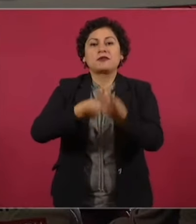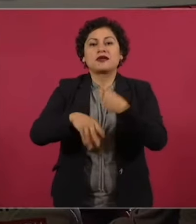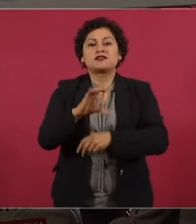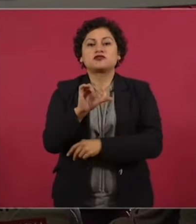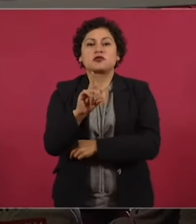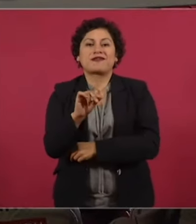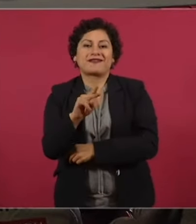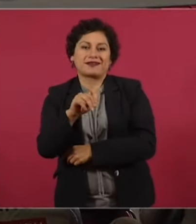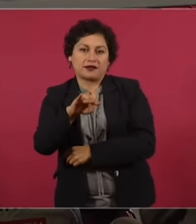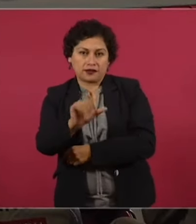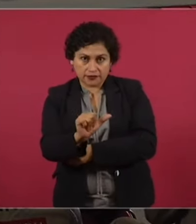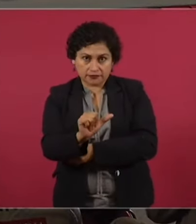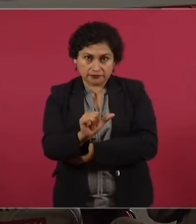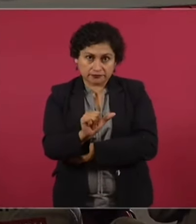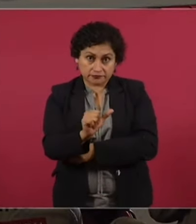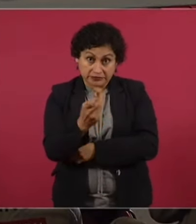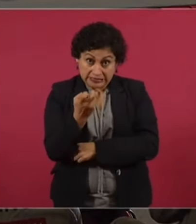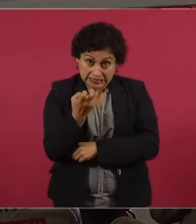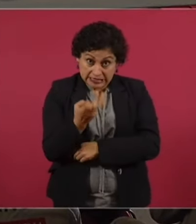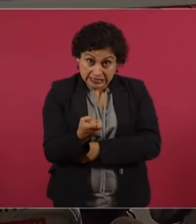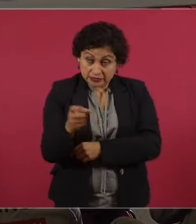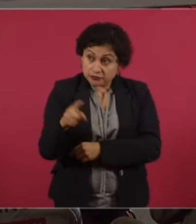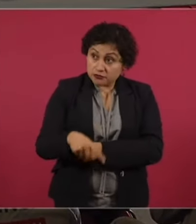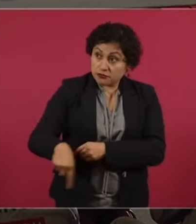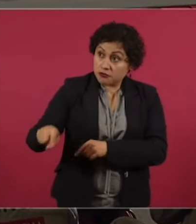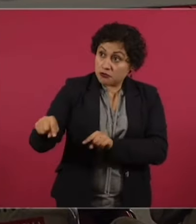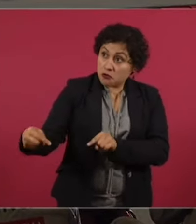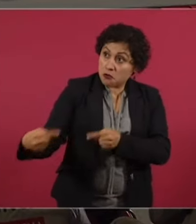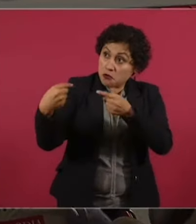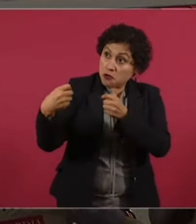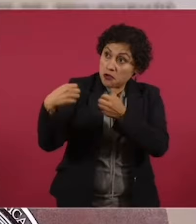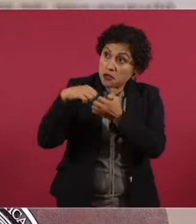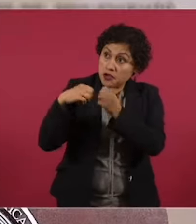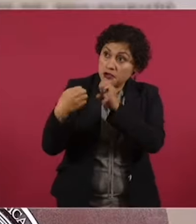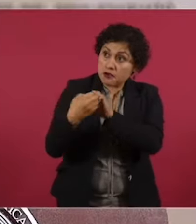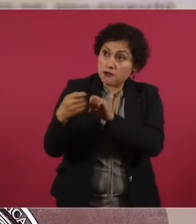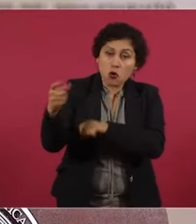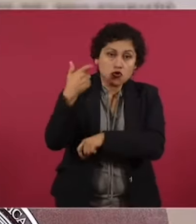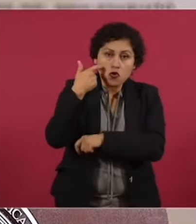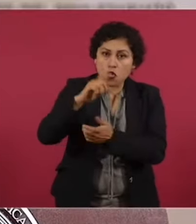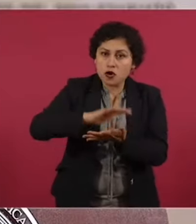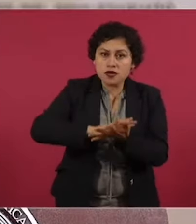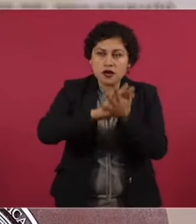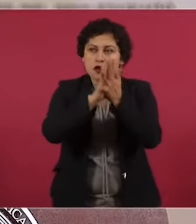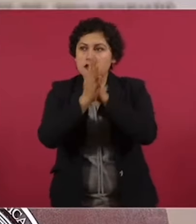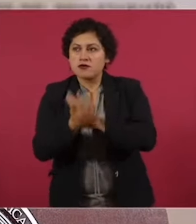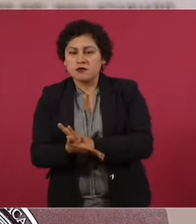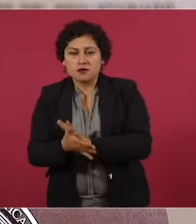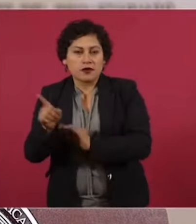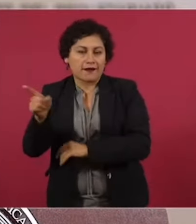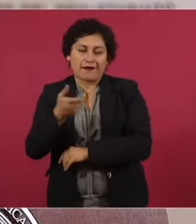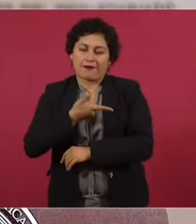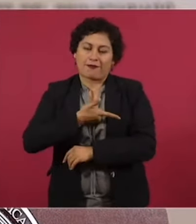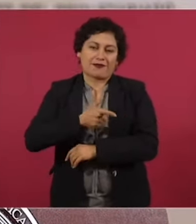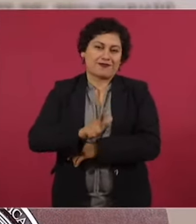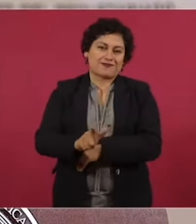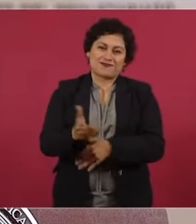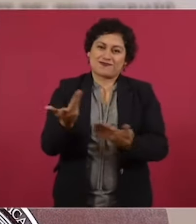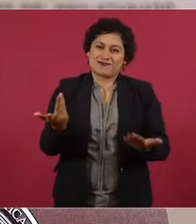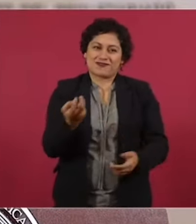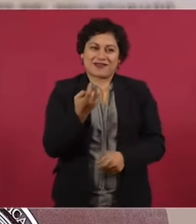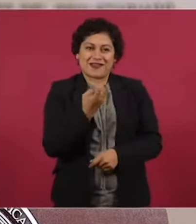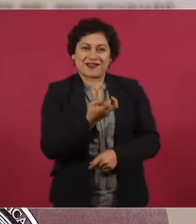nuestros enemigos ni a los enemigos de la transformación, porque le tienen miedo a un pueblo